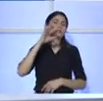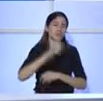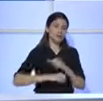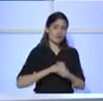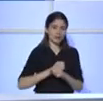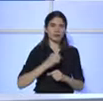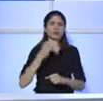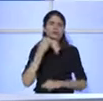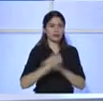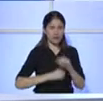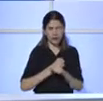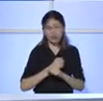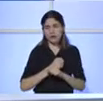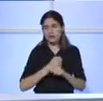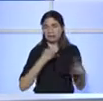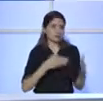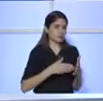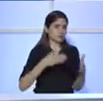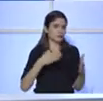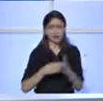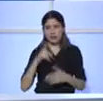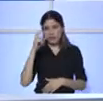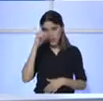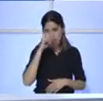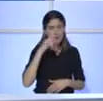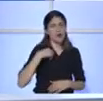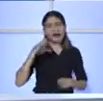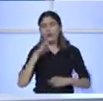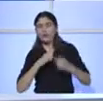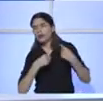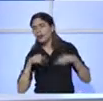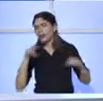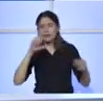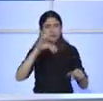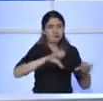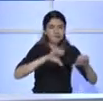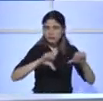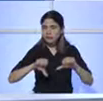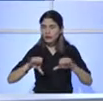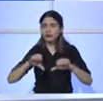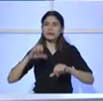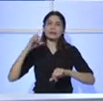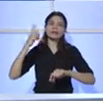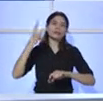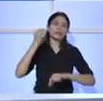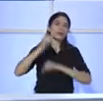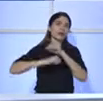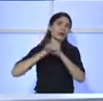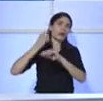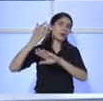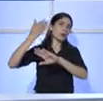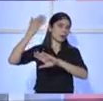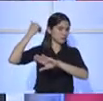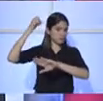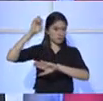cuenta, en tan solo 100 días logramos cosas que no se lograron en más de 10 años. Nosotros sin embargo en 3 meses,